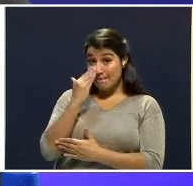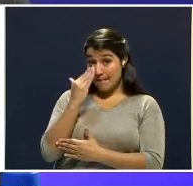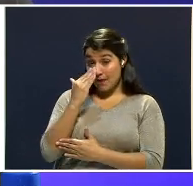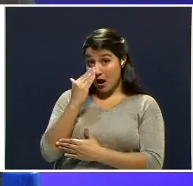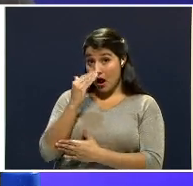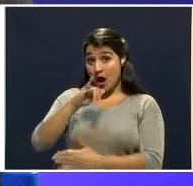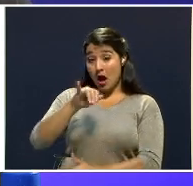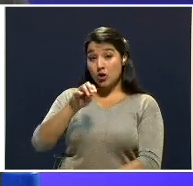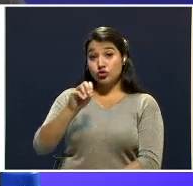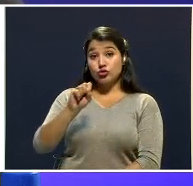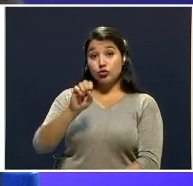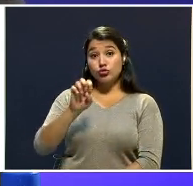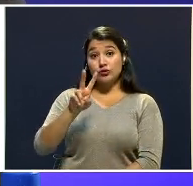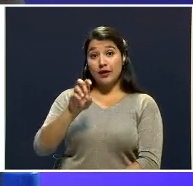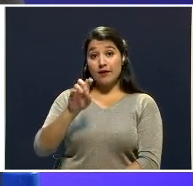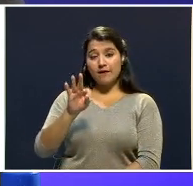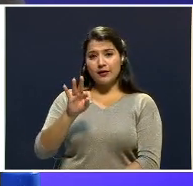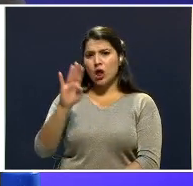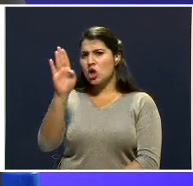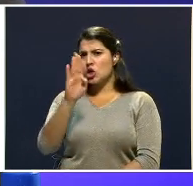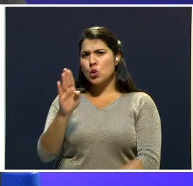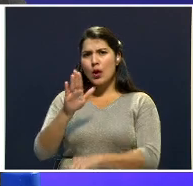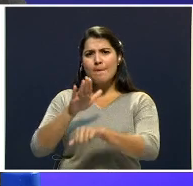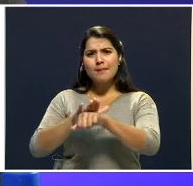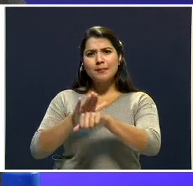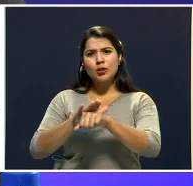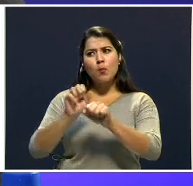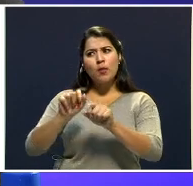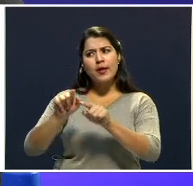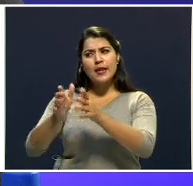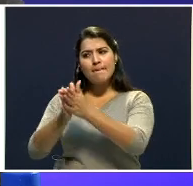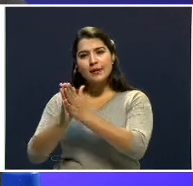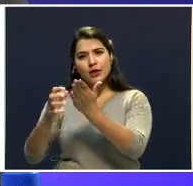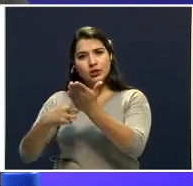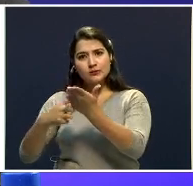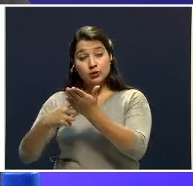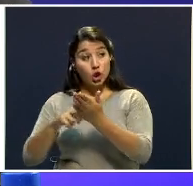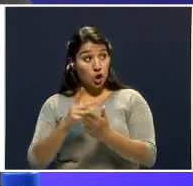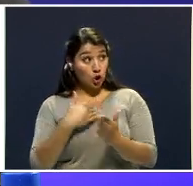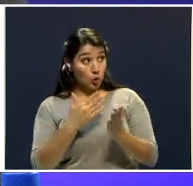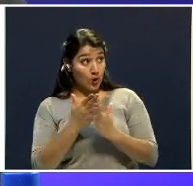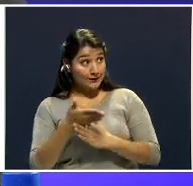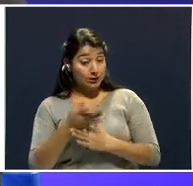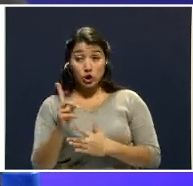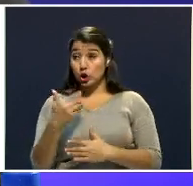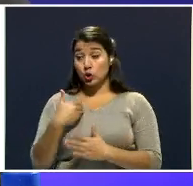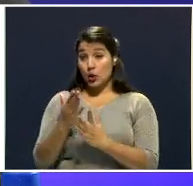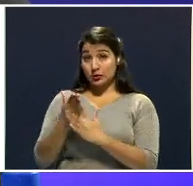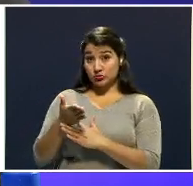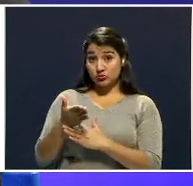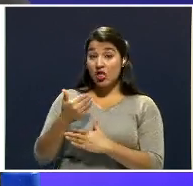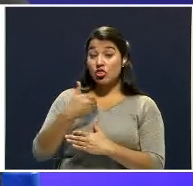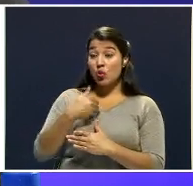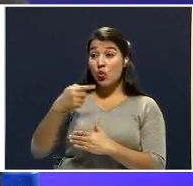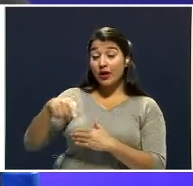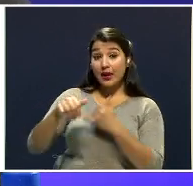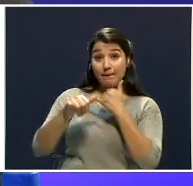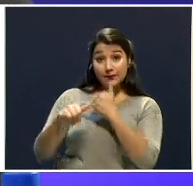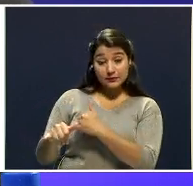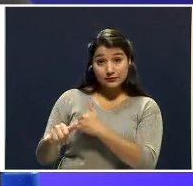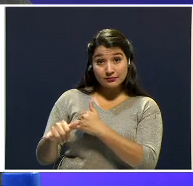nunca se le permitió ver el expediente. ¿No tuvo acceso? No tuvo acceso. Tuvo que poner un amparo